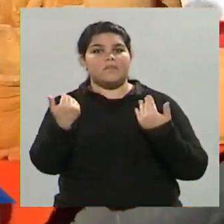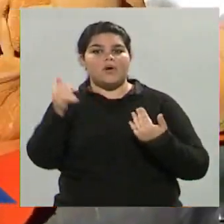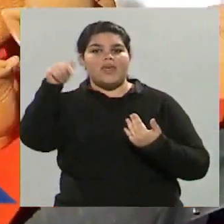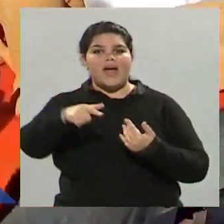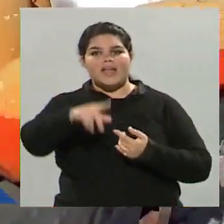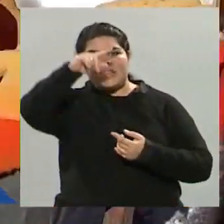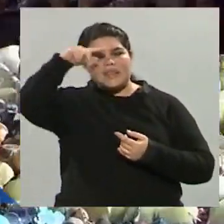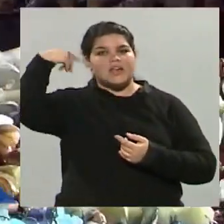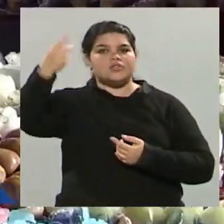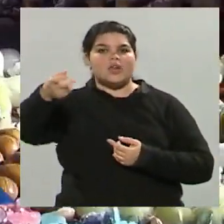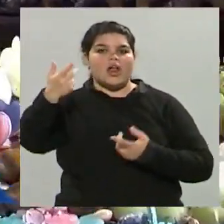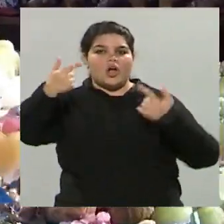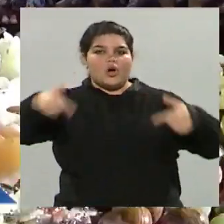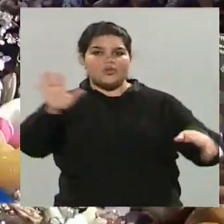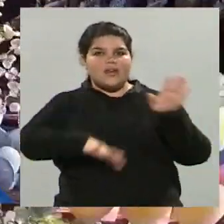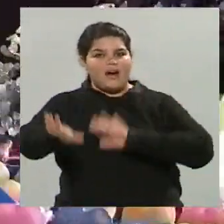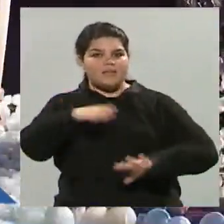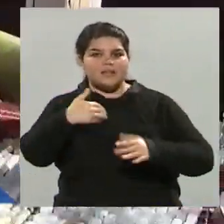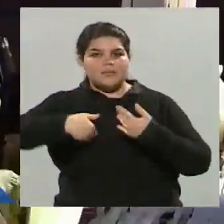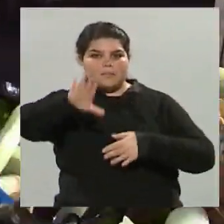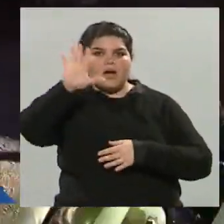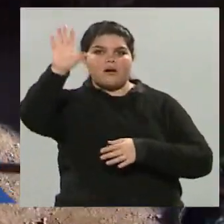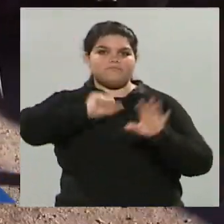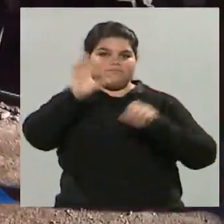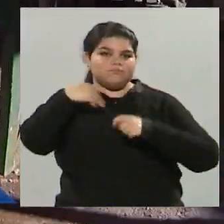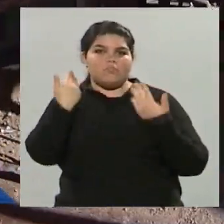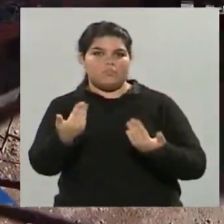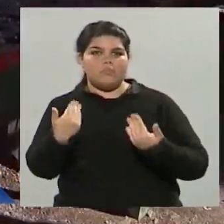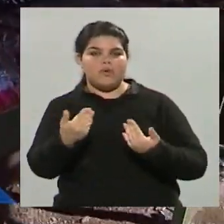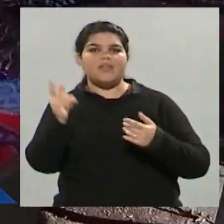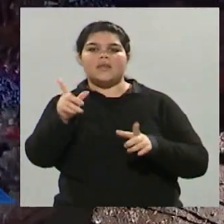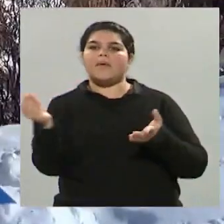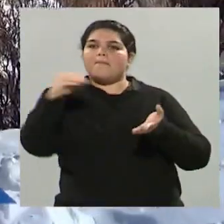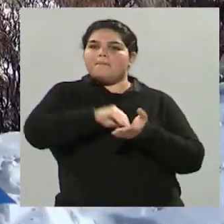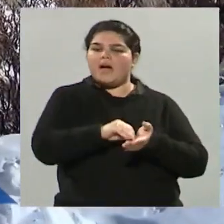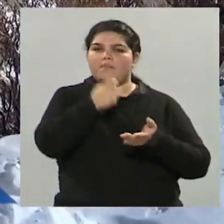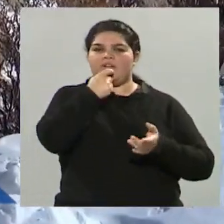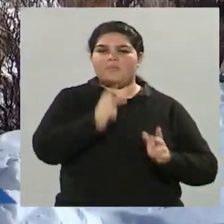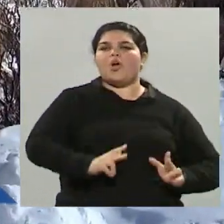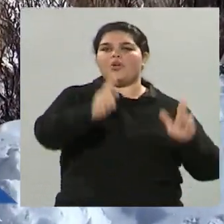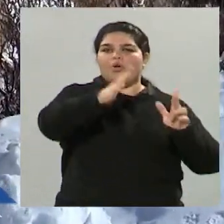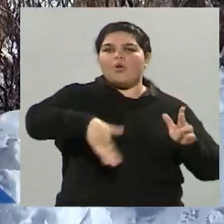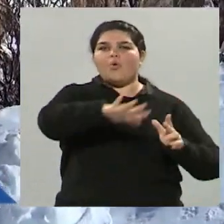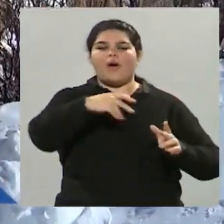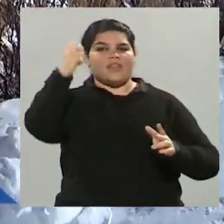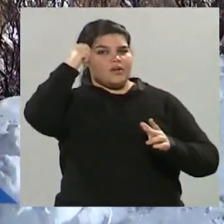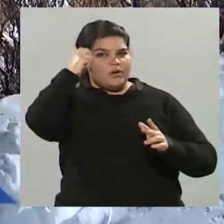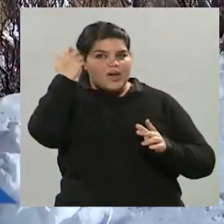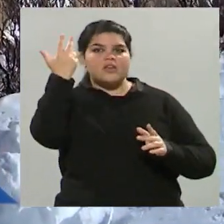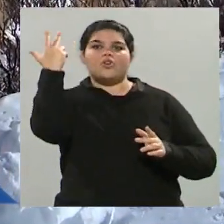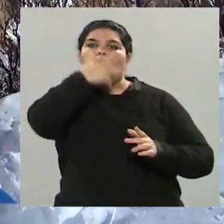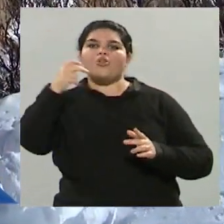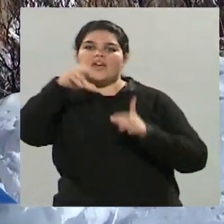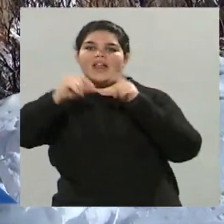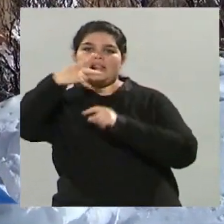eventos internacionales. Mendoza además tiene un valor agregado, además de tener infraestructura como los centros de congresos y la hotelería de cinco